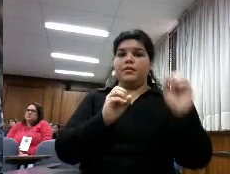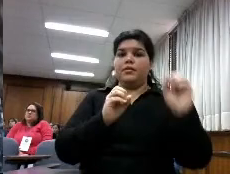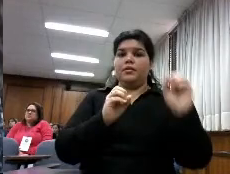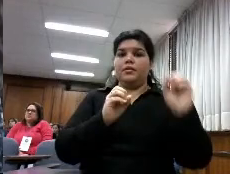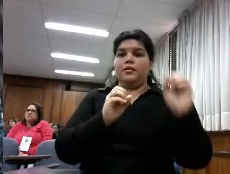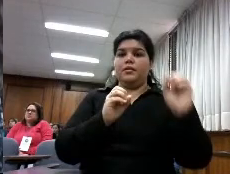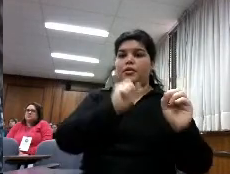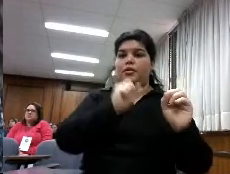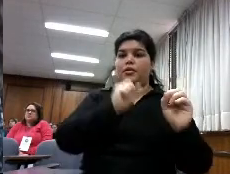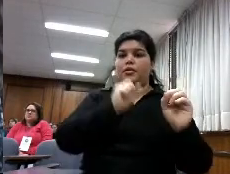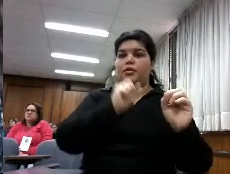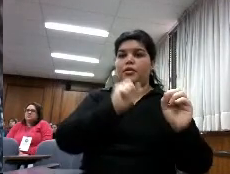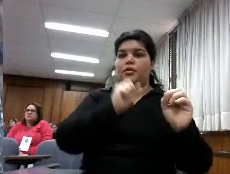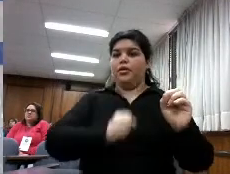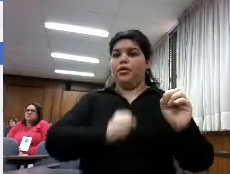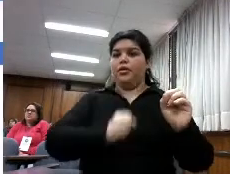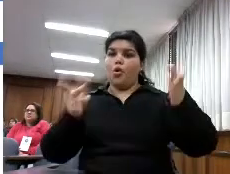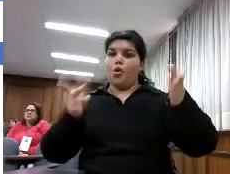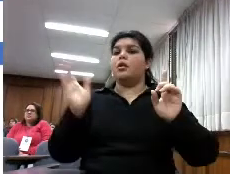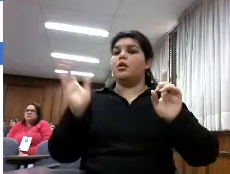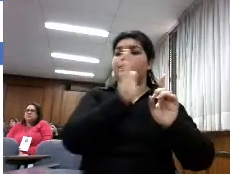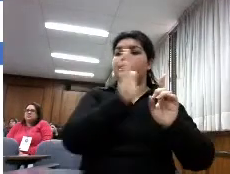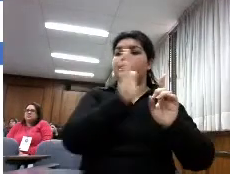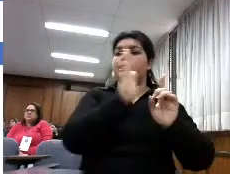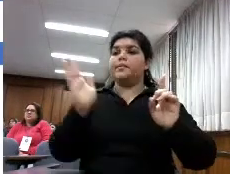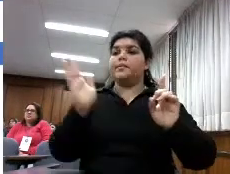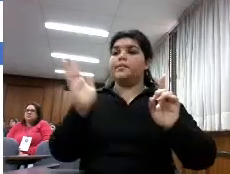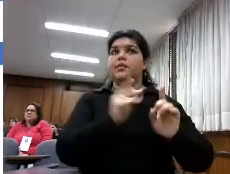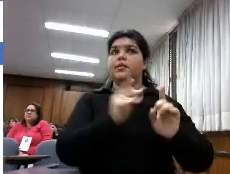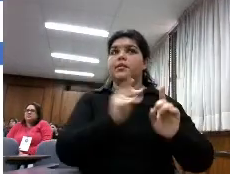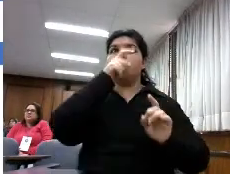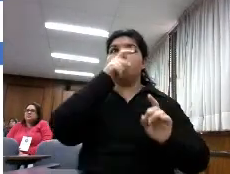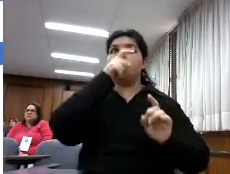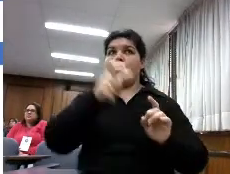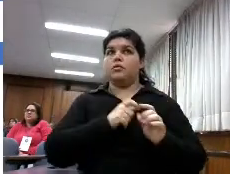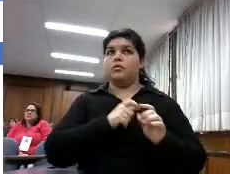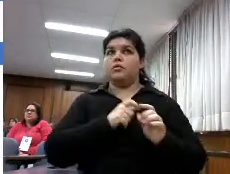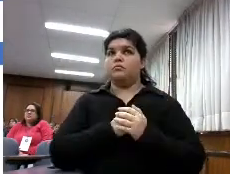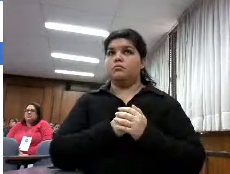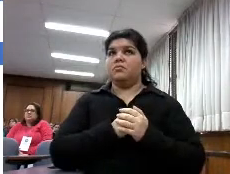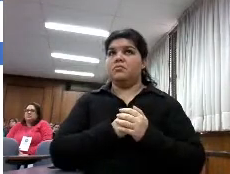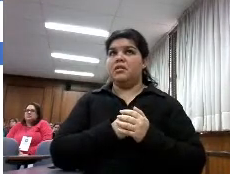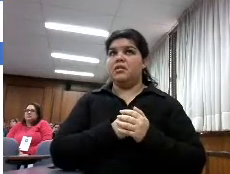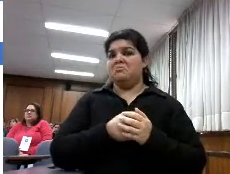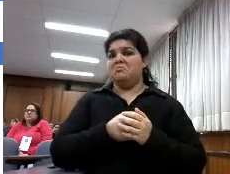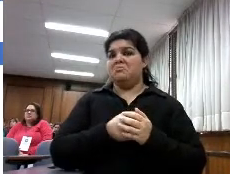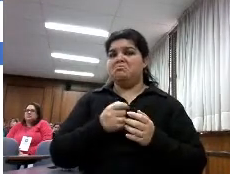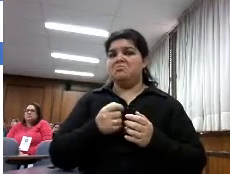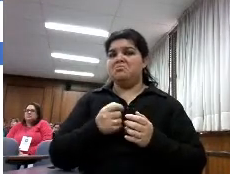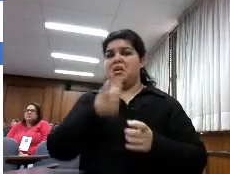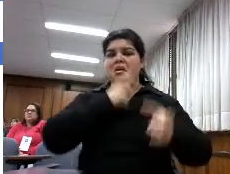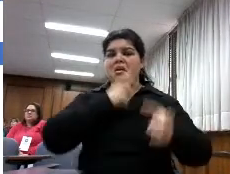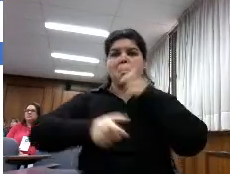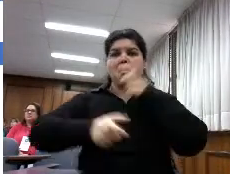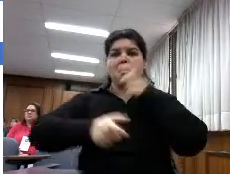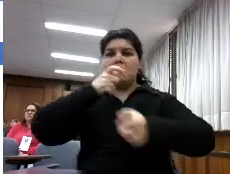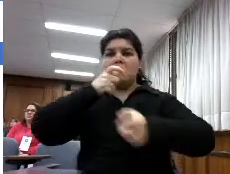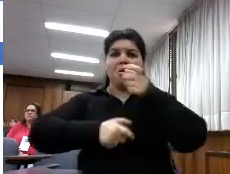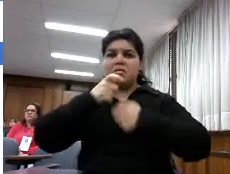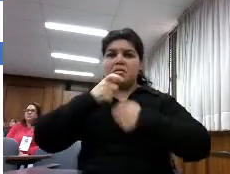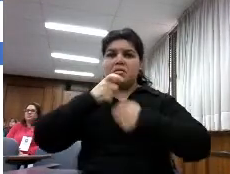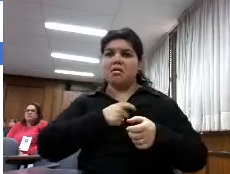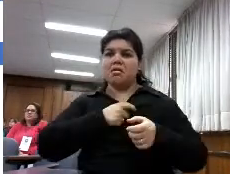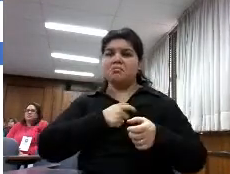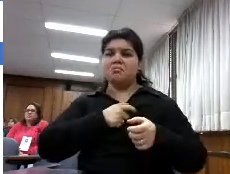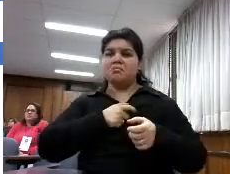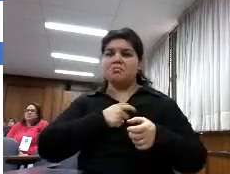¿ok? y esas son sus respuestas como veis en casi todas las respuestas e inclusión de títulos derecho